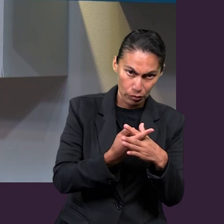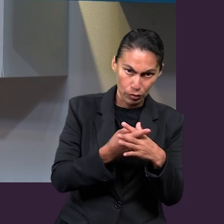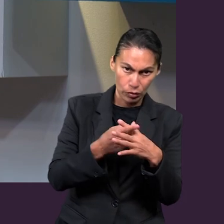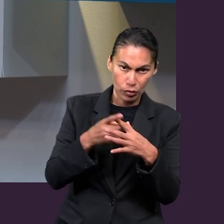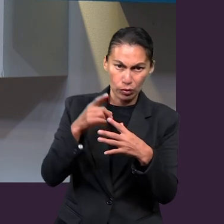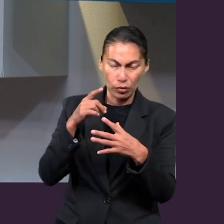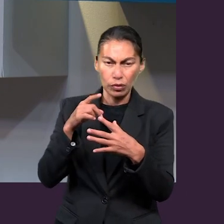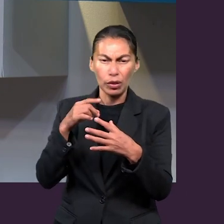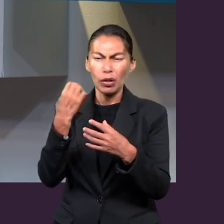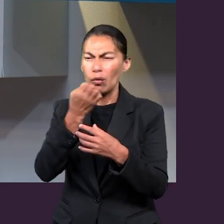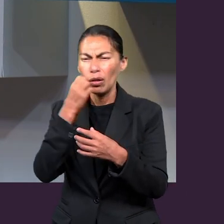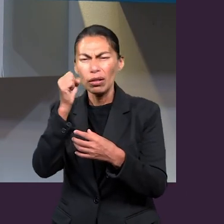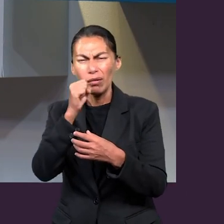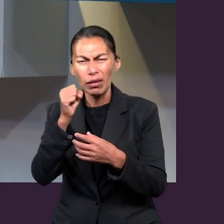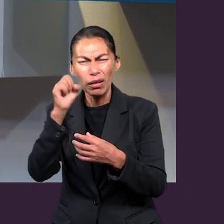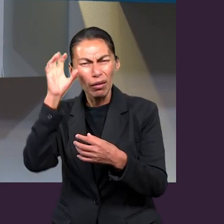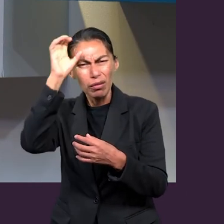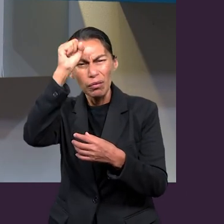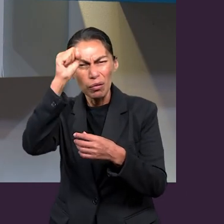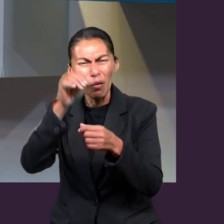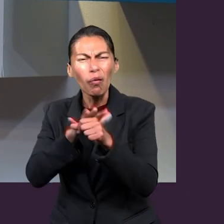es mantenerse firme.